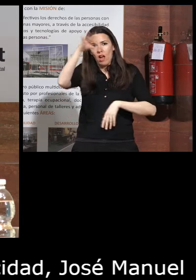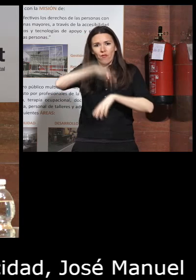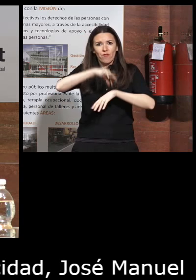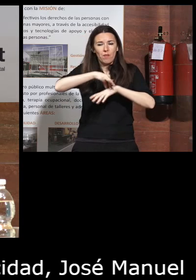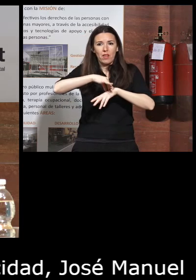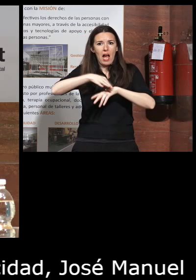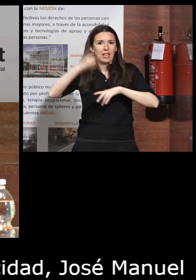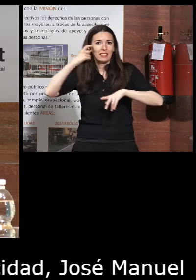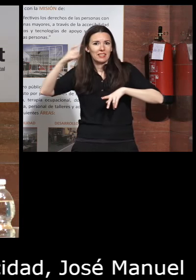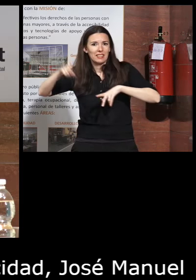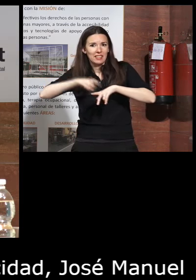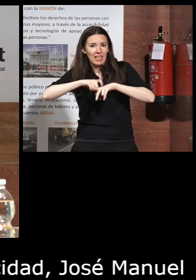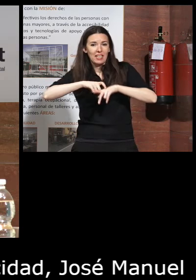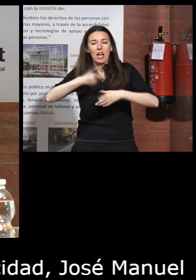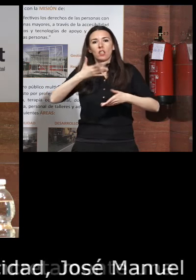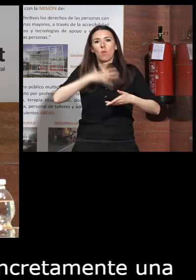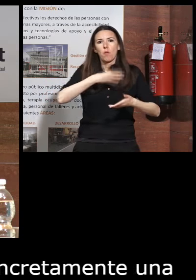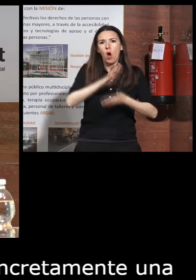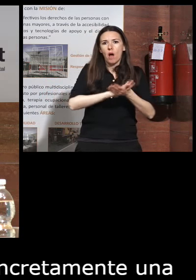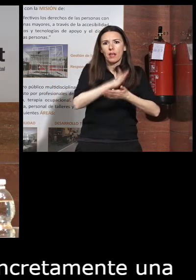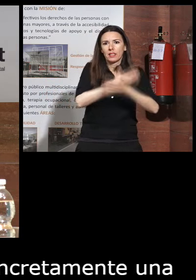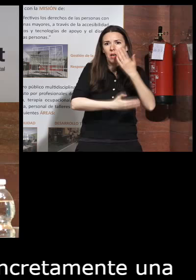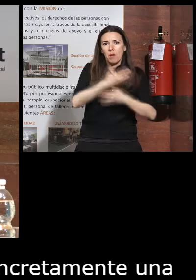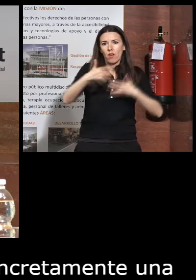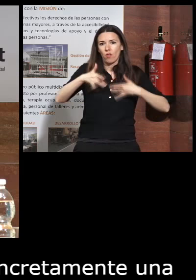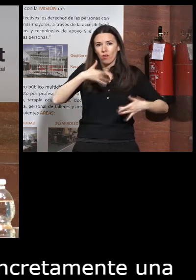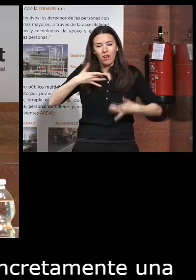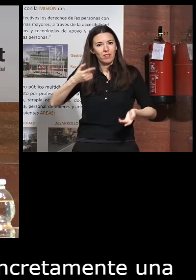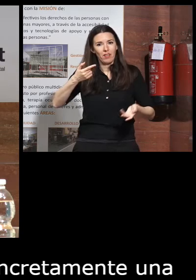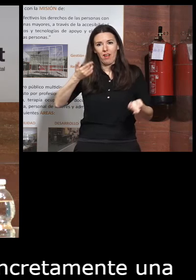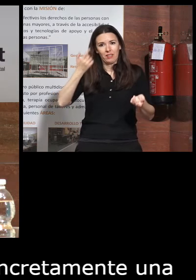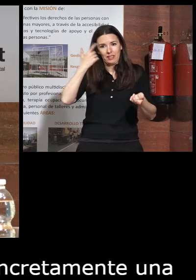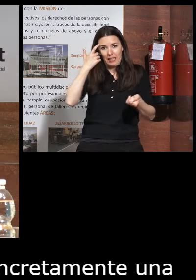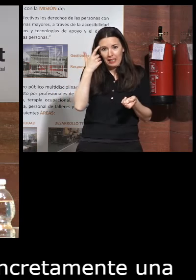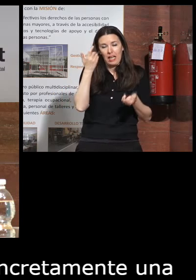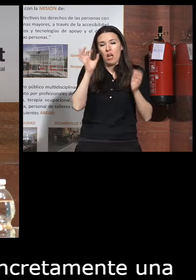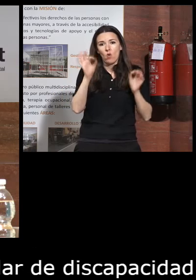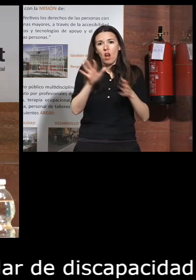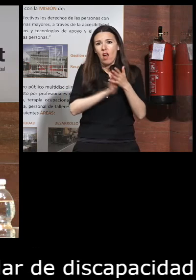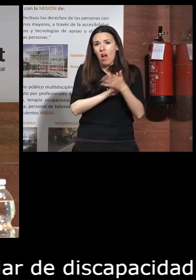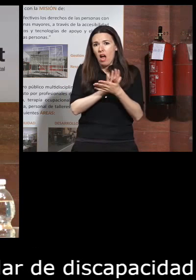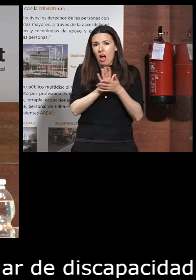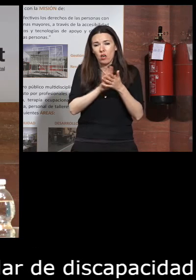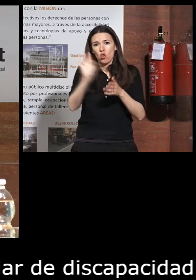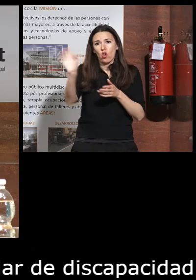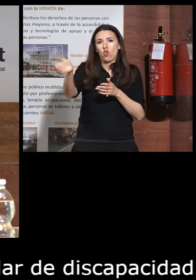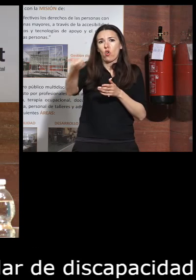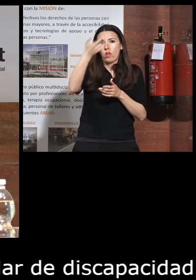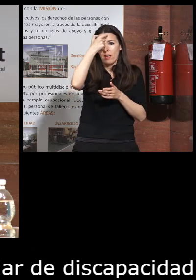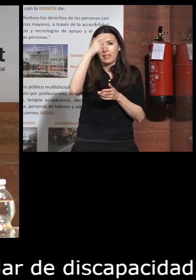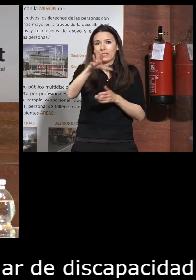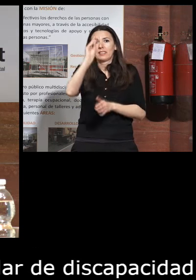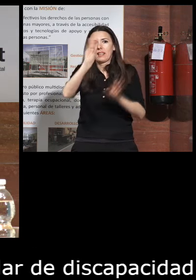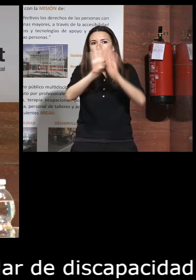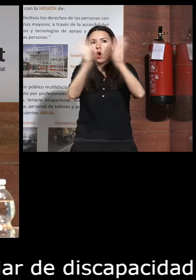psiquiátrica ¿no? podemos hablar de discapacidad orgánica psíquica ¿no? o sea que tendríamos que hacer ahí una conceptualización de que entendemos por